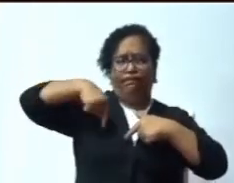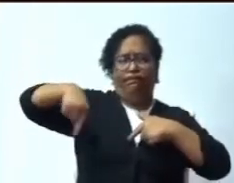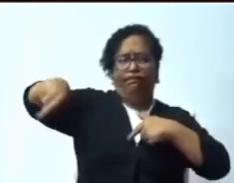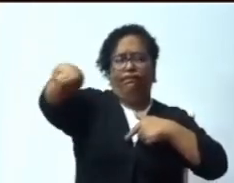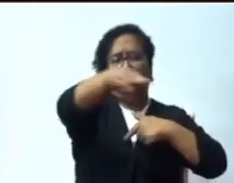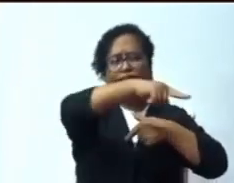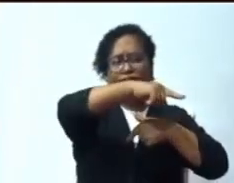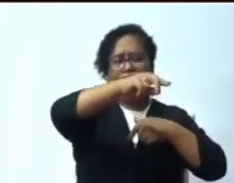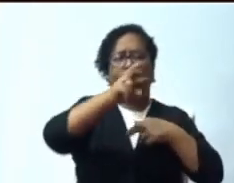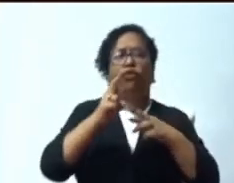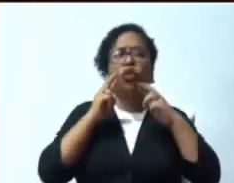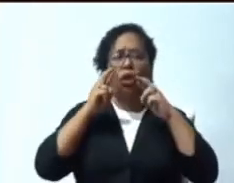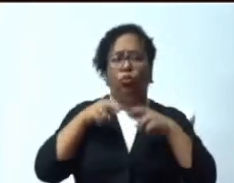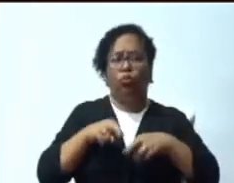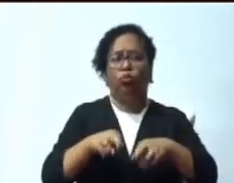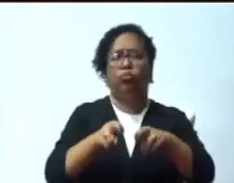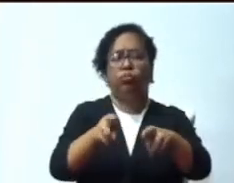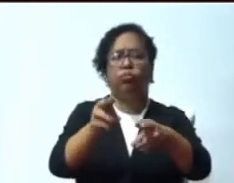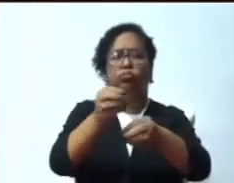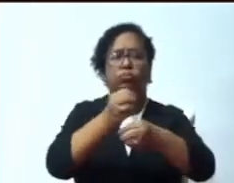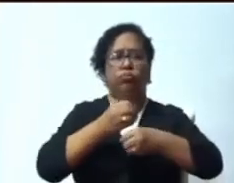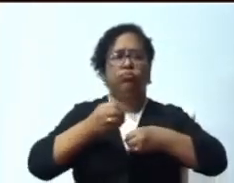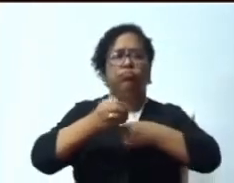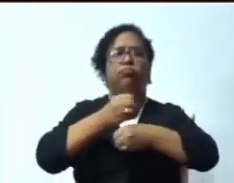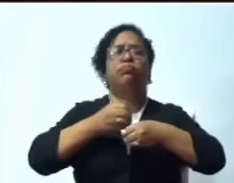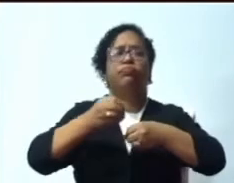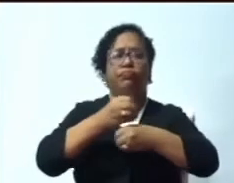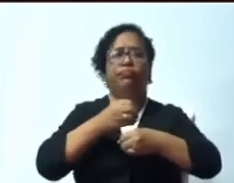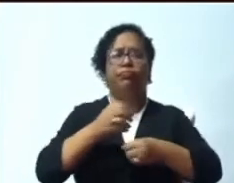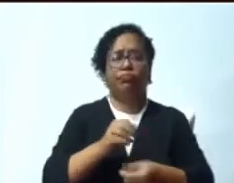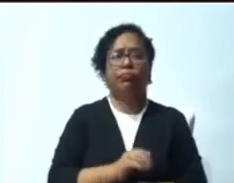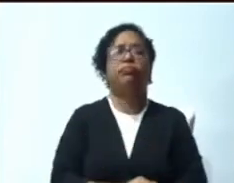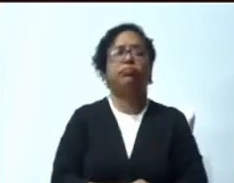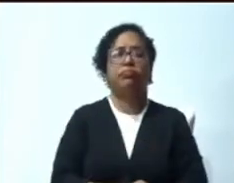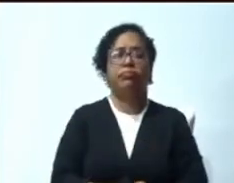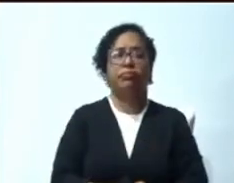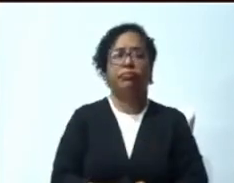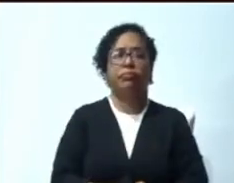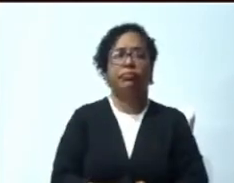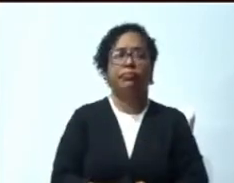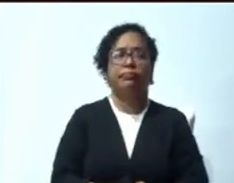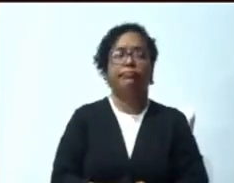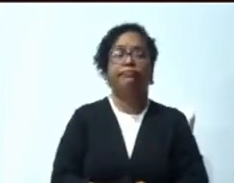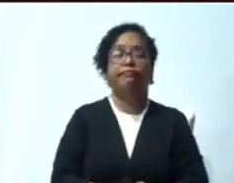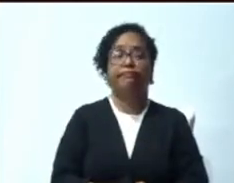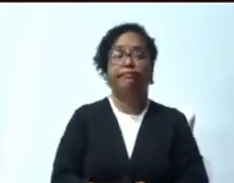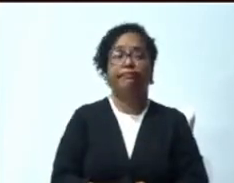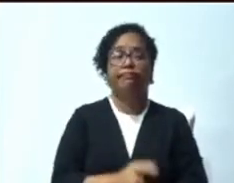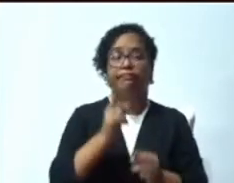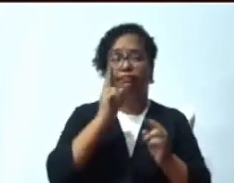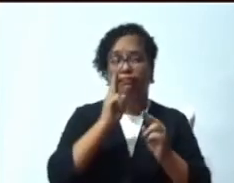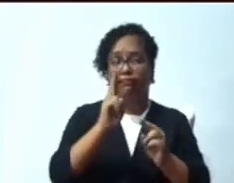En esta ocasión, compañeros honorables diputados y diputadas,